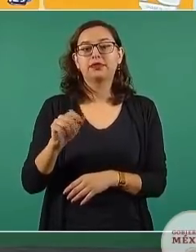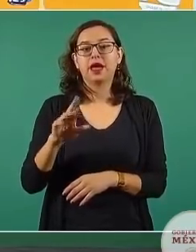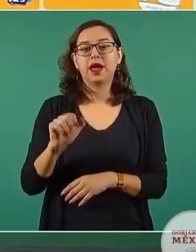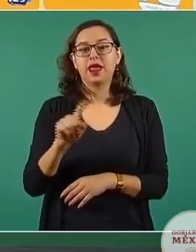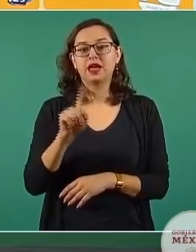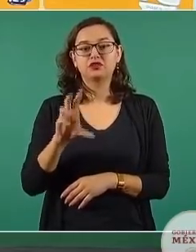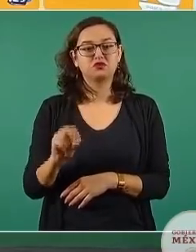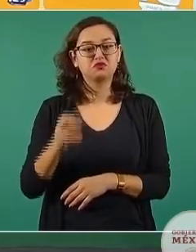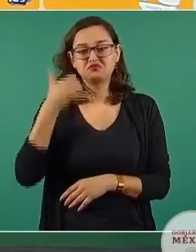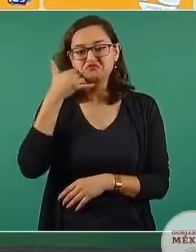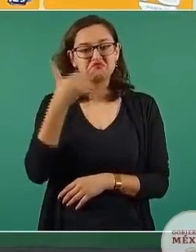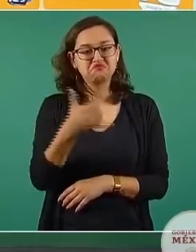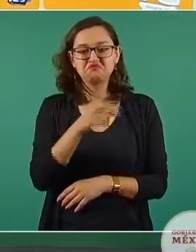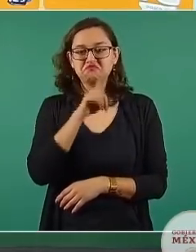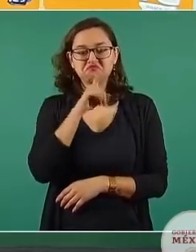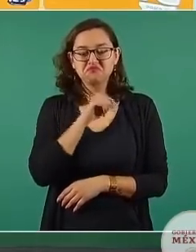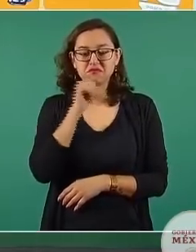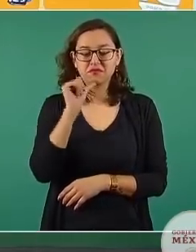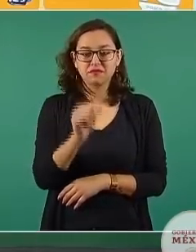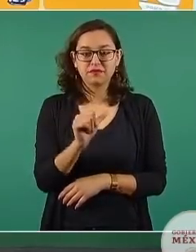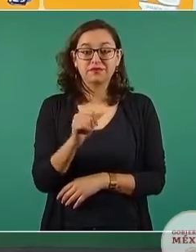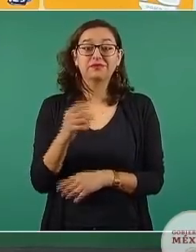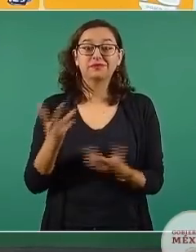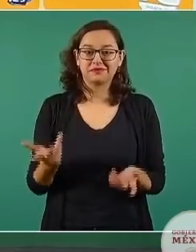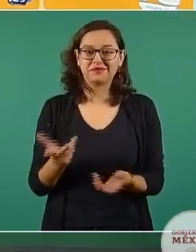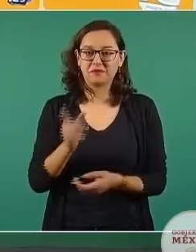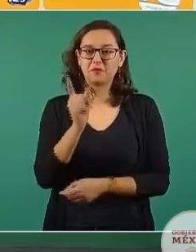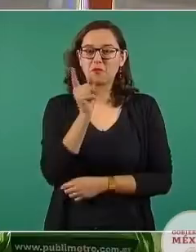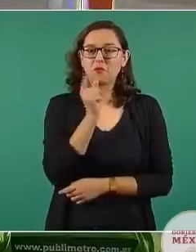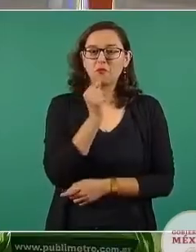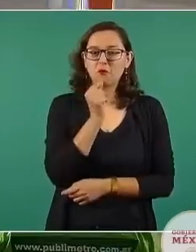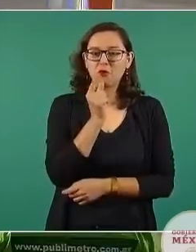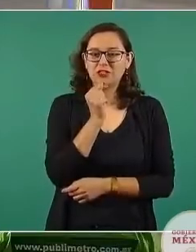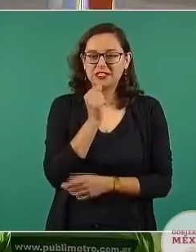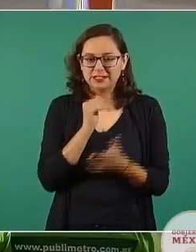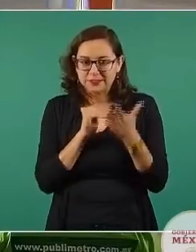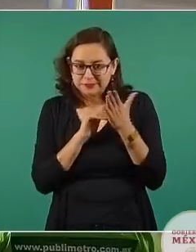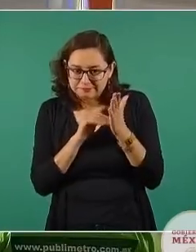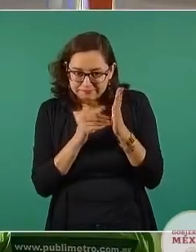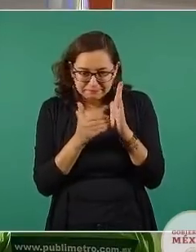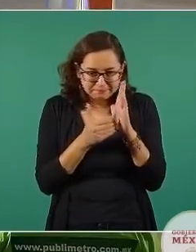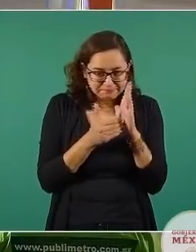intriga, no diría policiaca, pero sí de intriga.